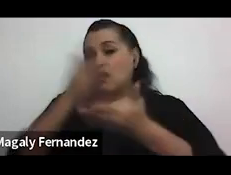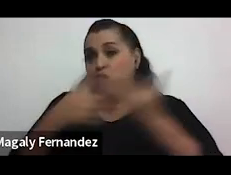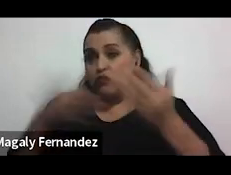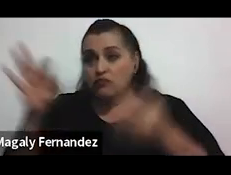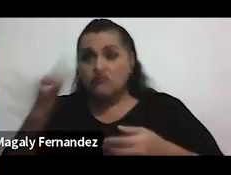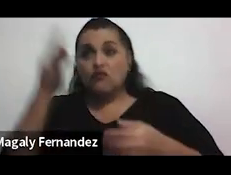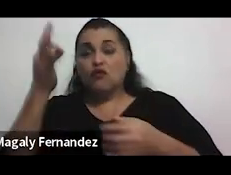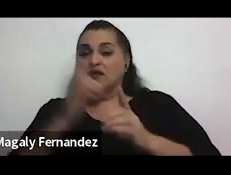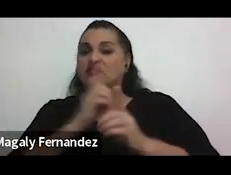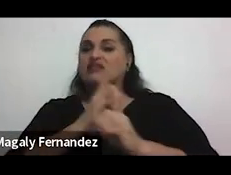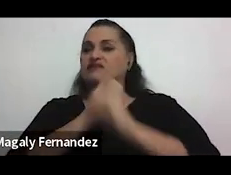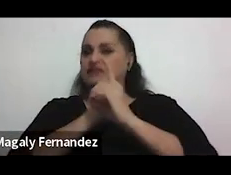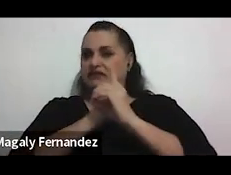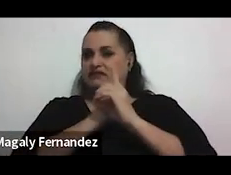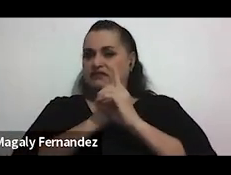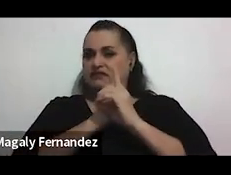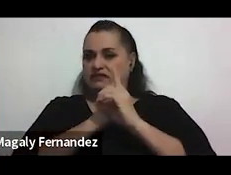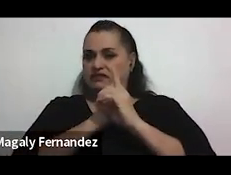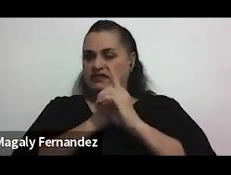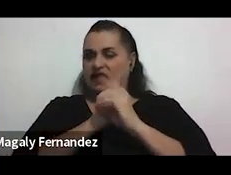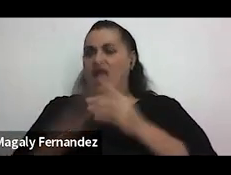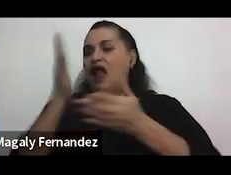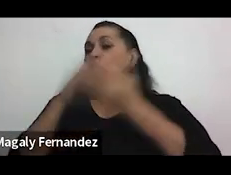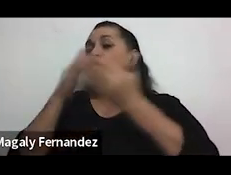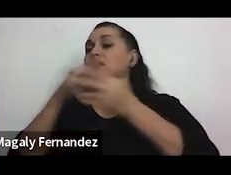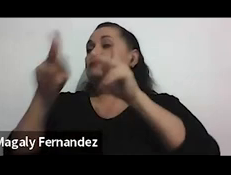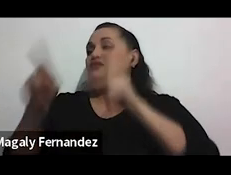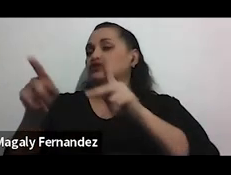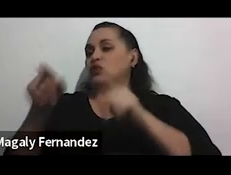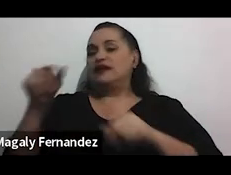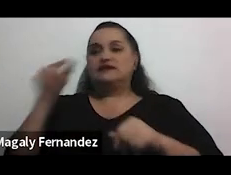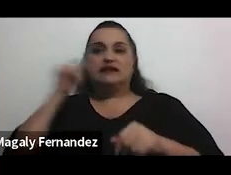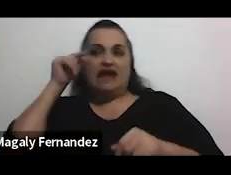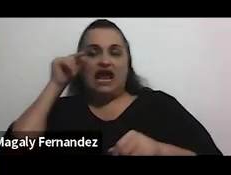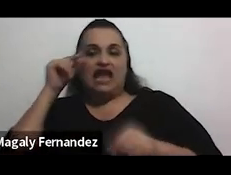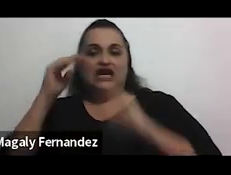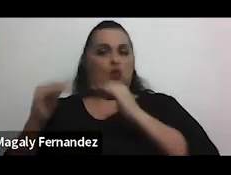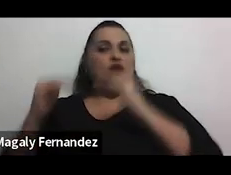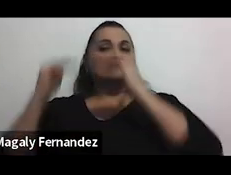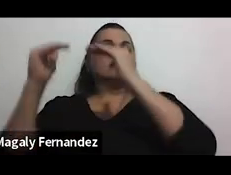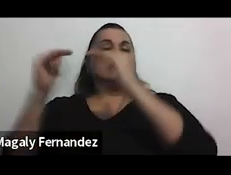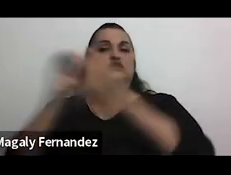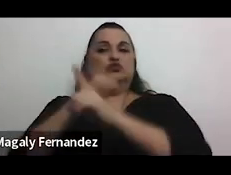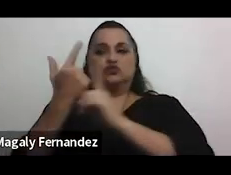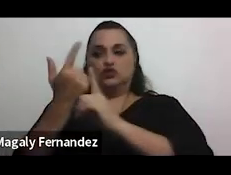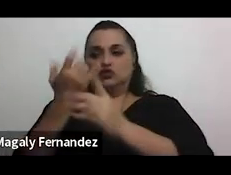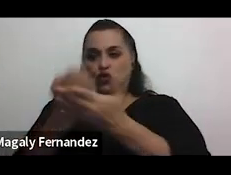defienden a ciertas personas por su género por su estatus socioeconómico por el rol que ocupan dentro de esa